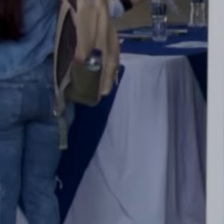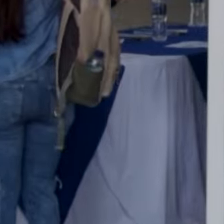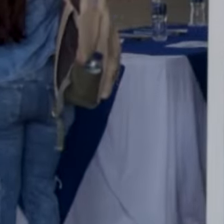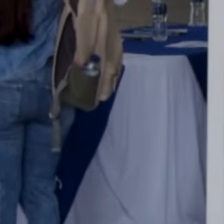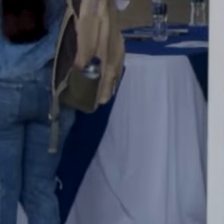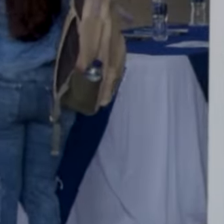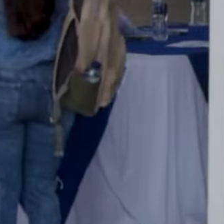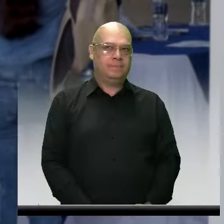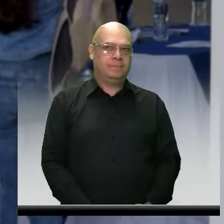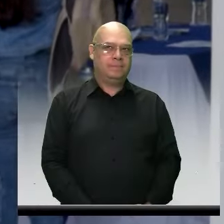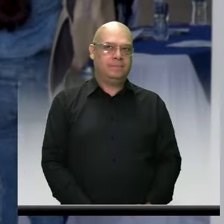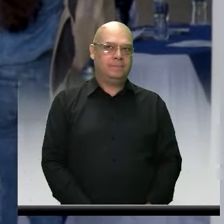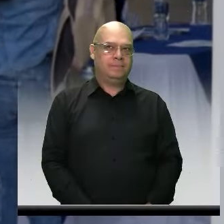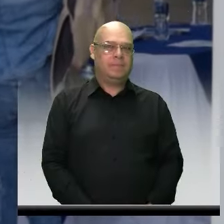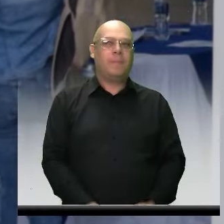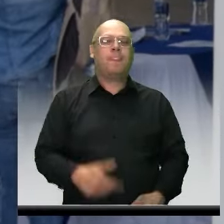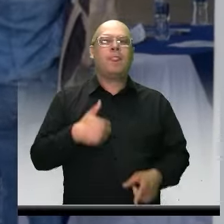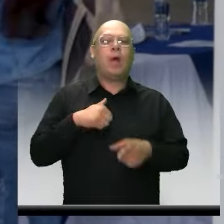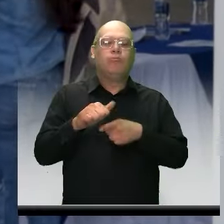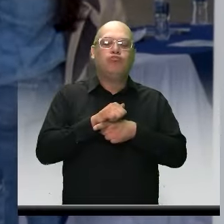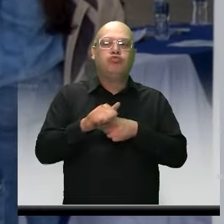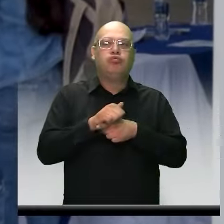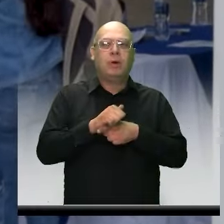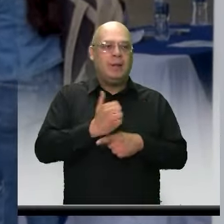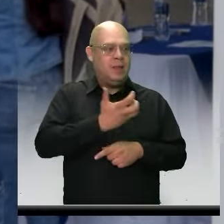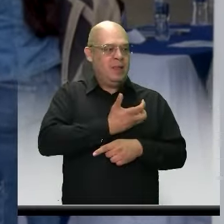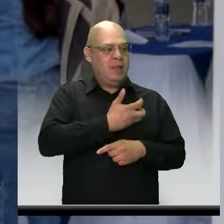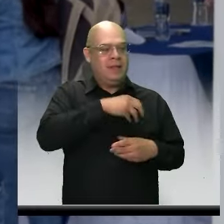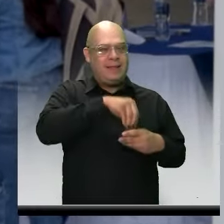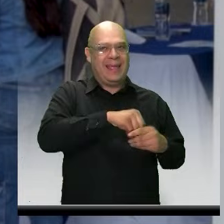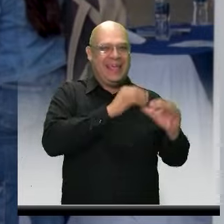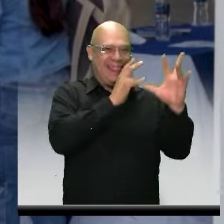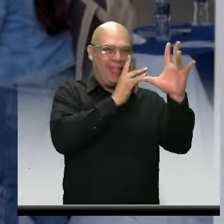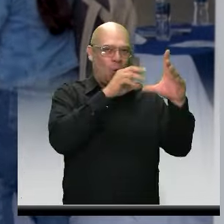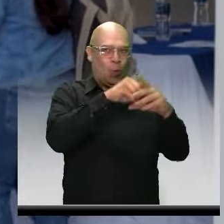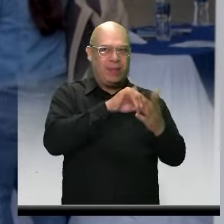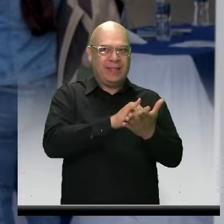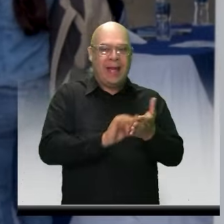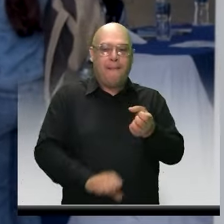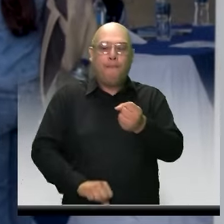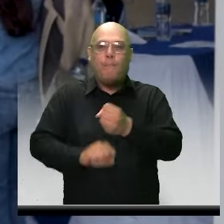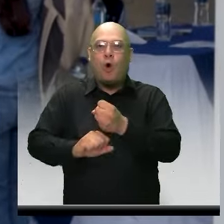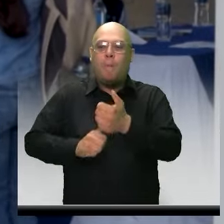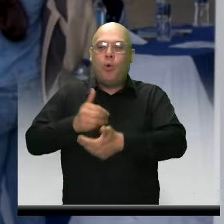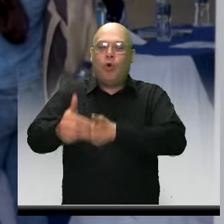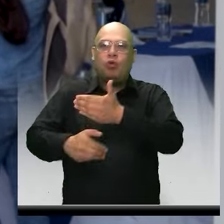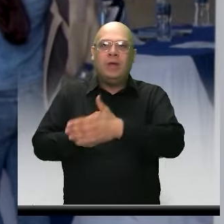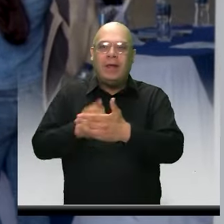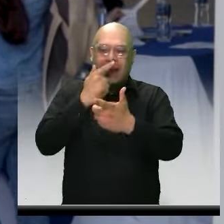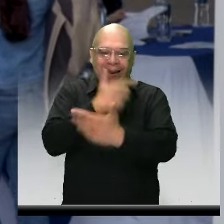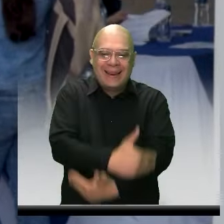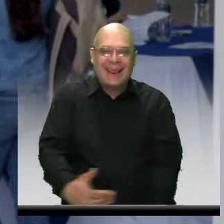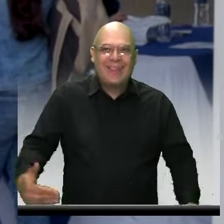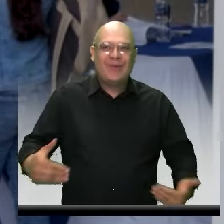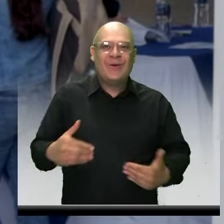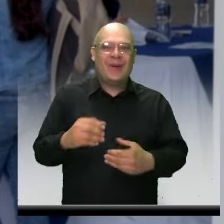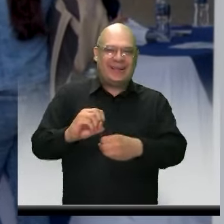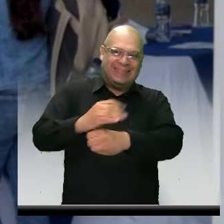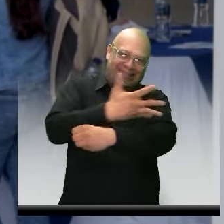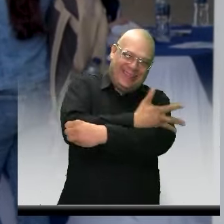Actualmente estoy haciendo prácticas con la Alcaldía de Itagüí, dando apoyo al proceso de jardín, lo que es primera infancia,